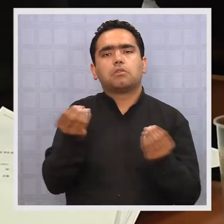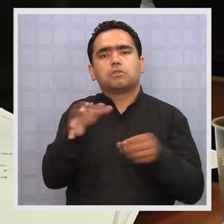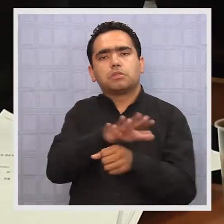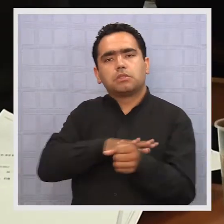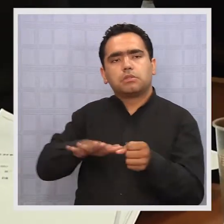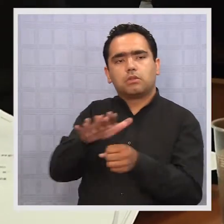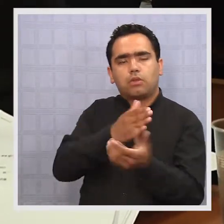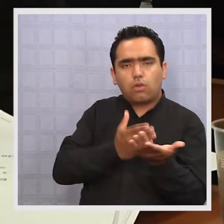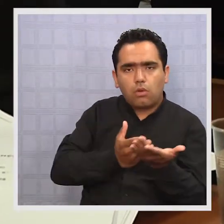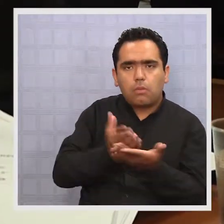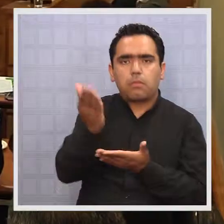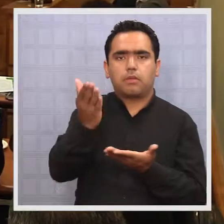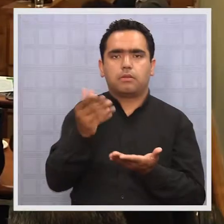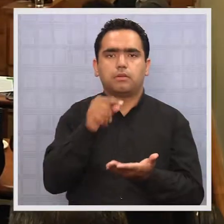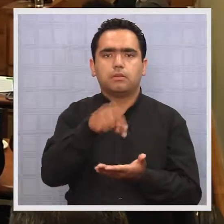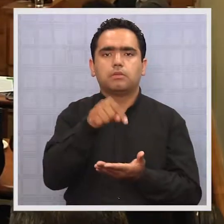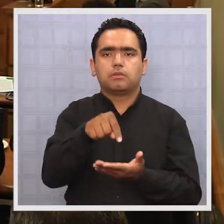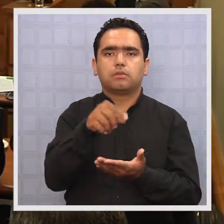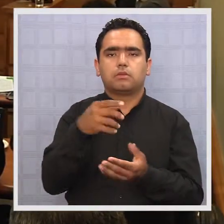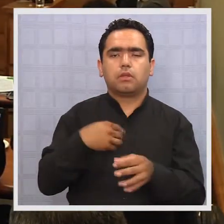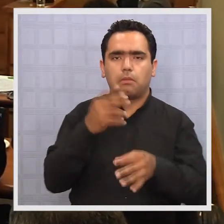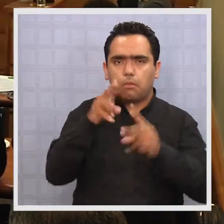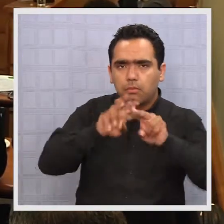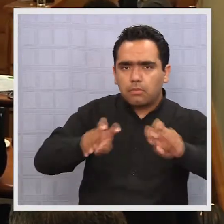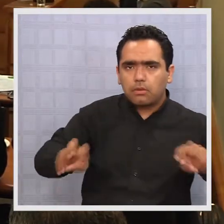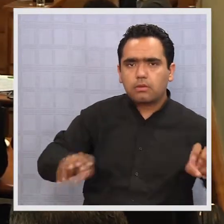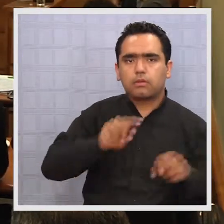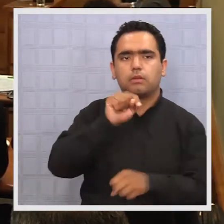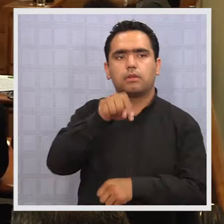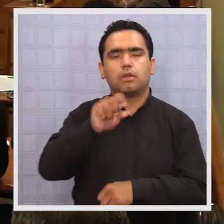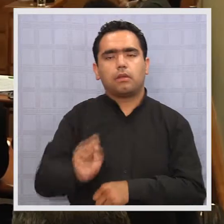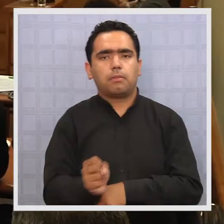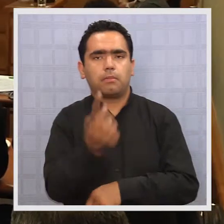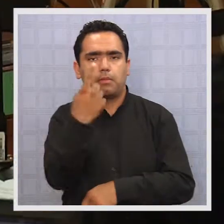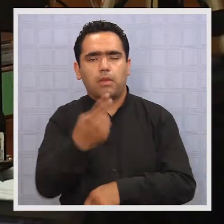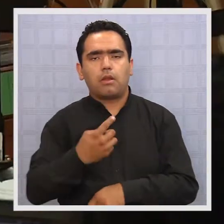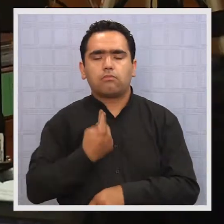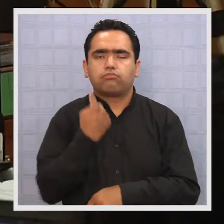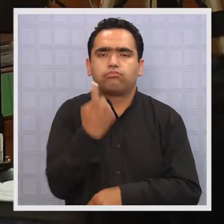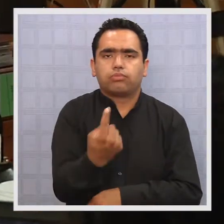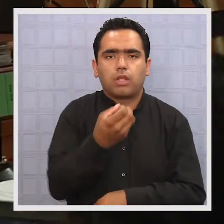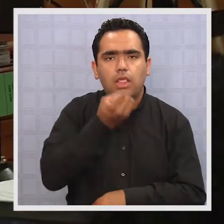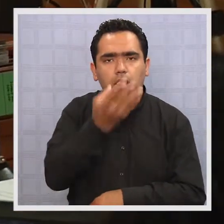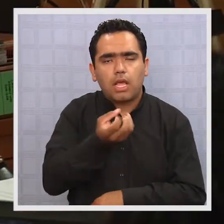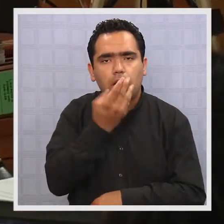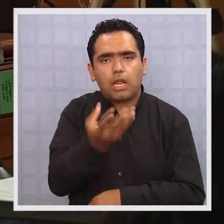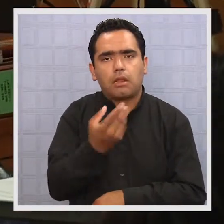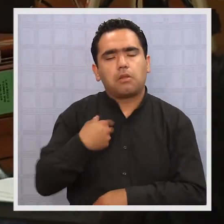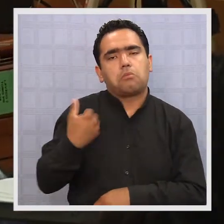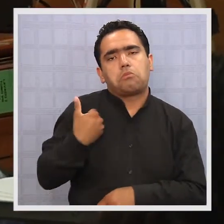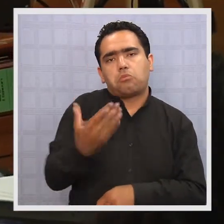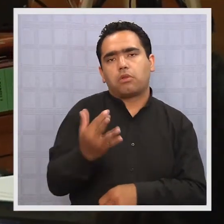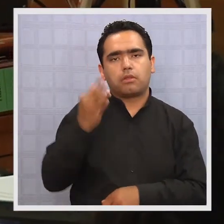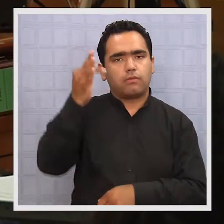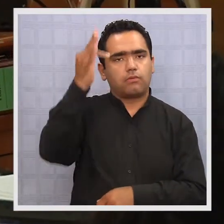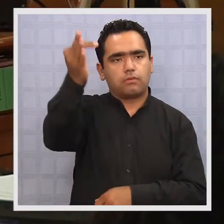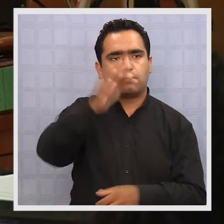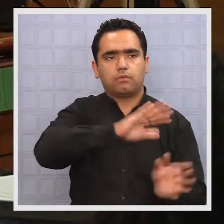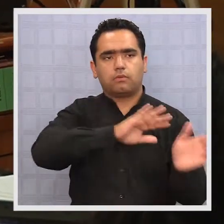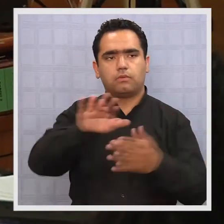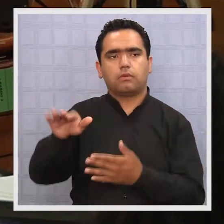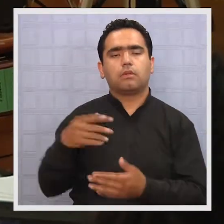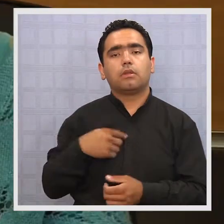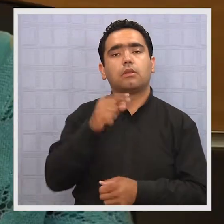defendido desde el comienzo de la investigación, además de que ha sido el primero en declarar sin esperar los acontecimientos